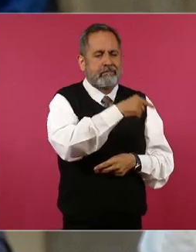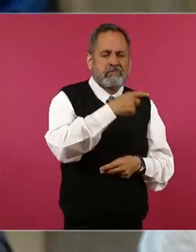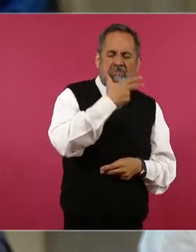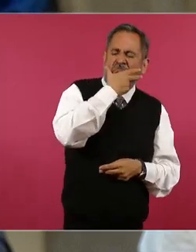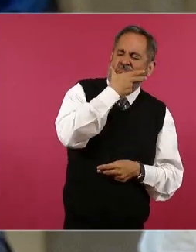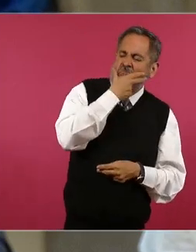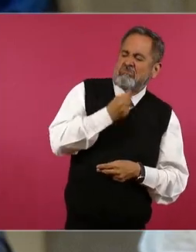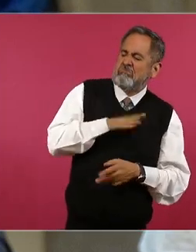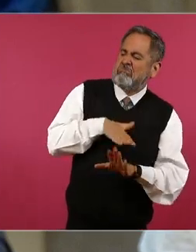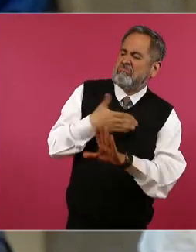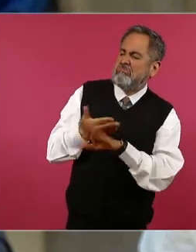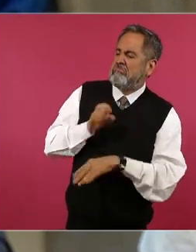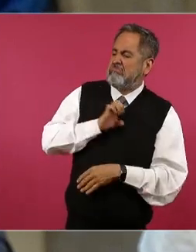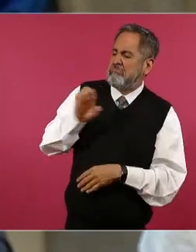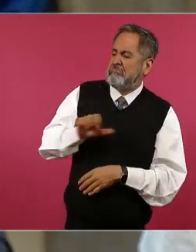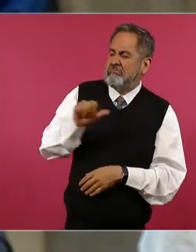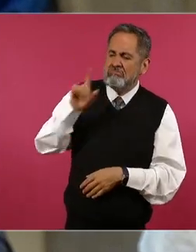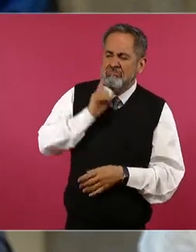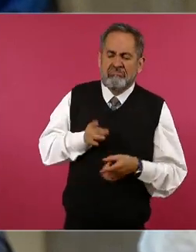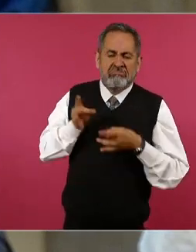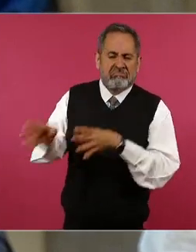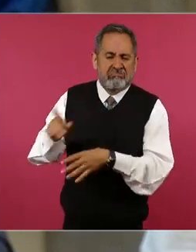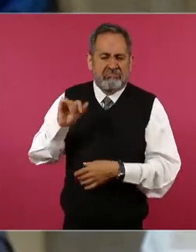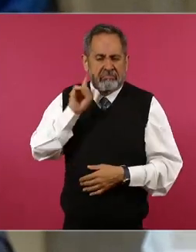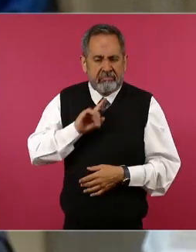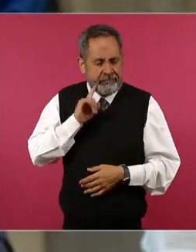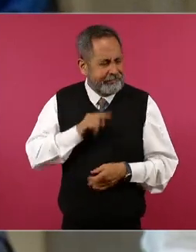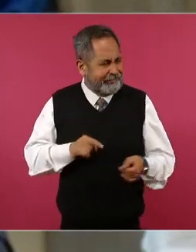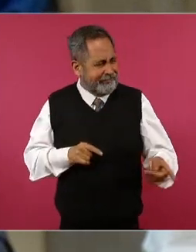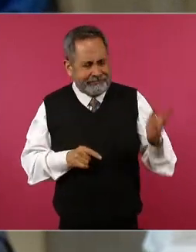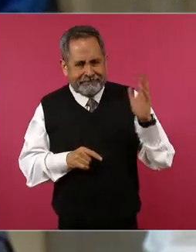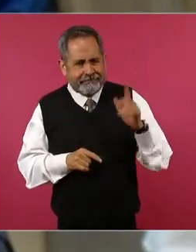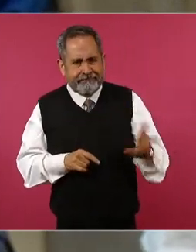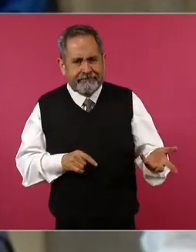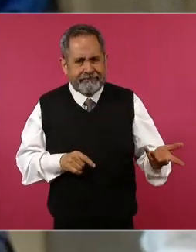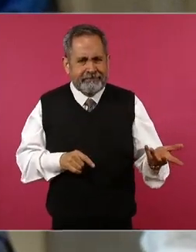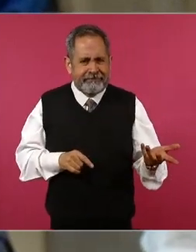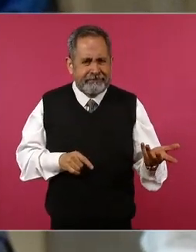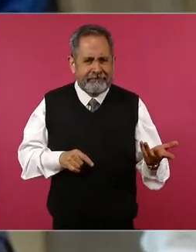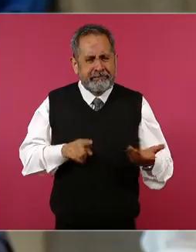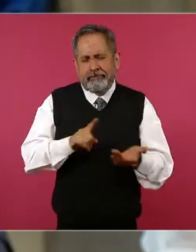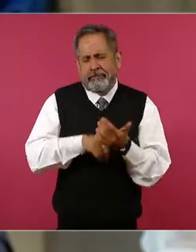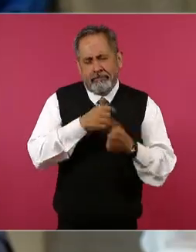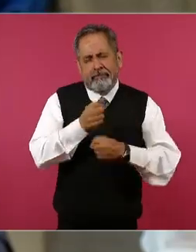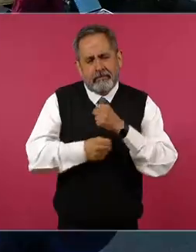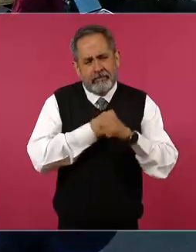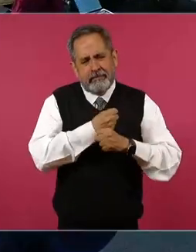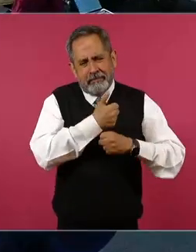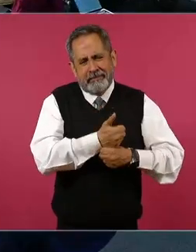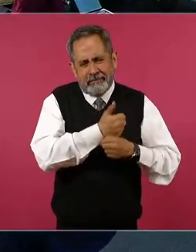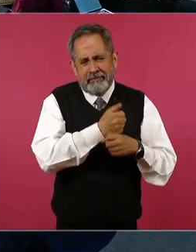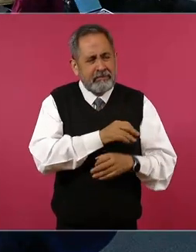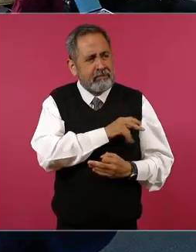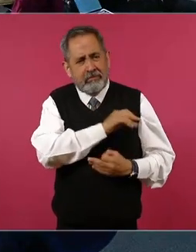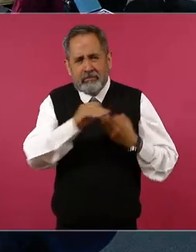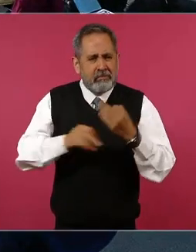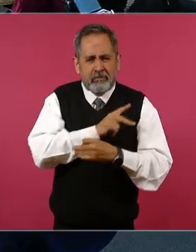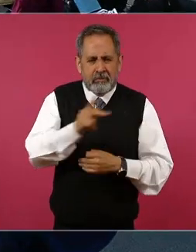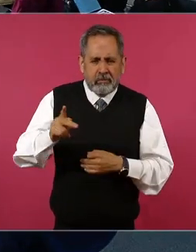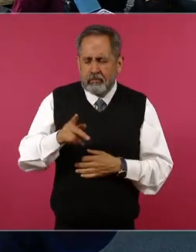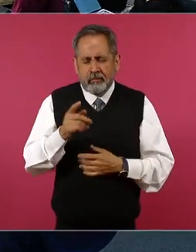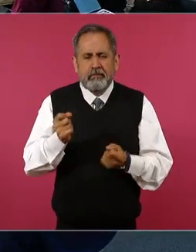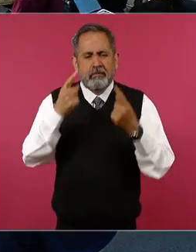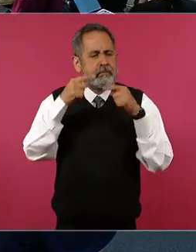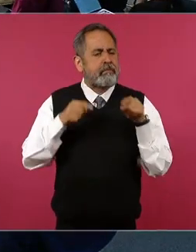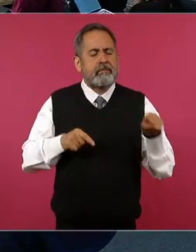esta este desprecio hacia las mujeres bueno que se ha padecido y que se sigue padeciendo pero no de todos a mí lo que me